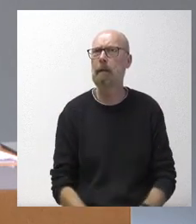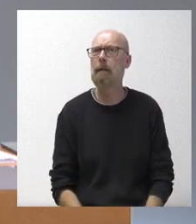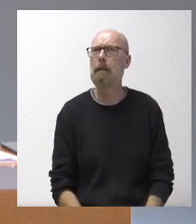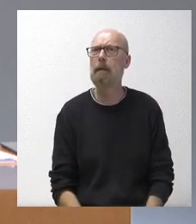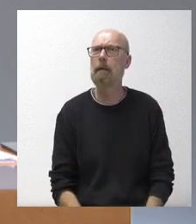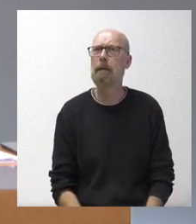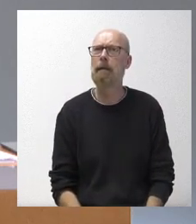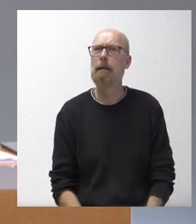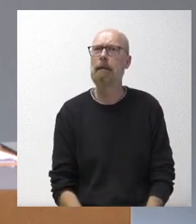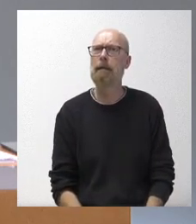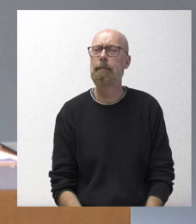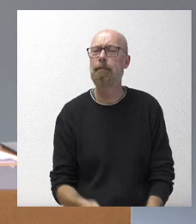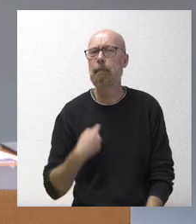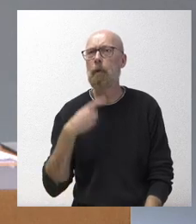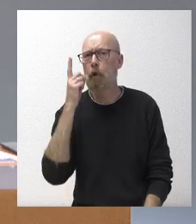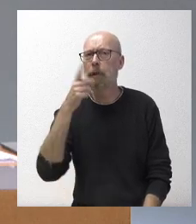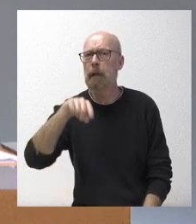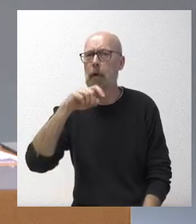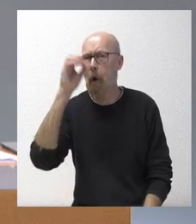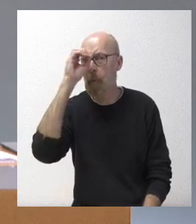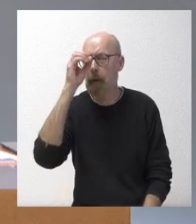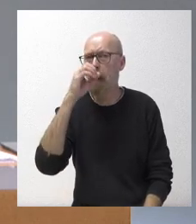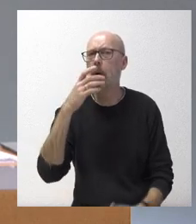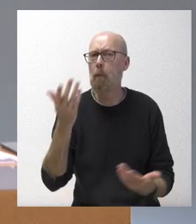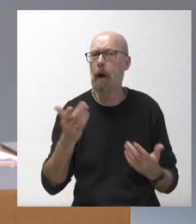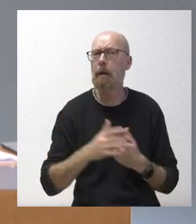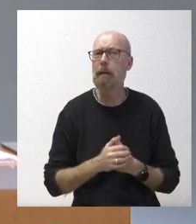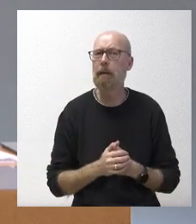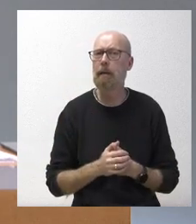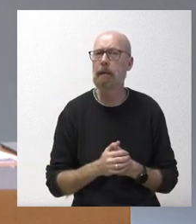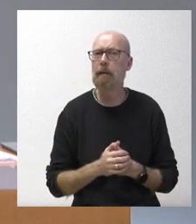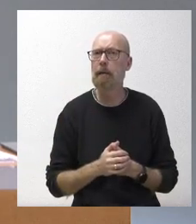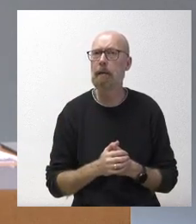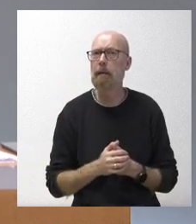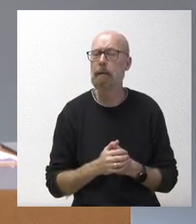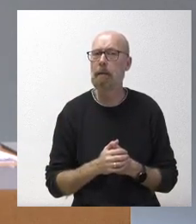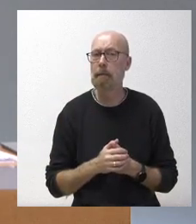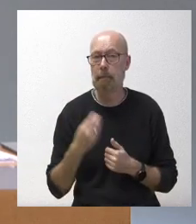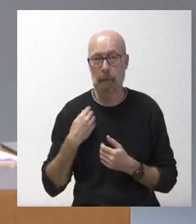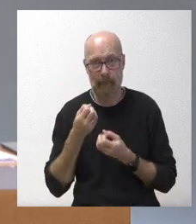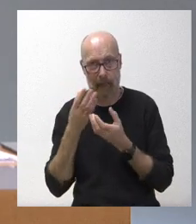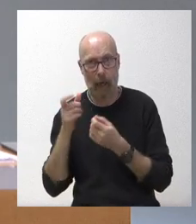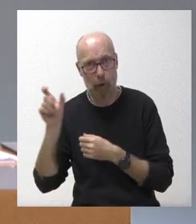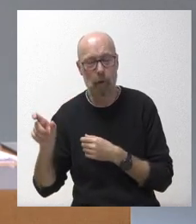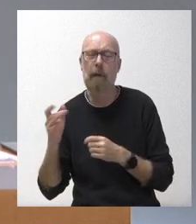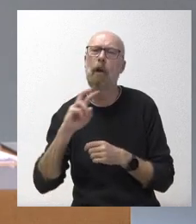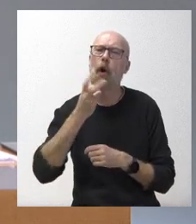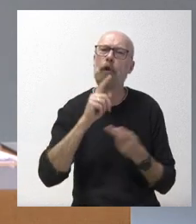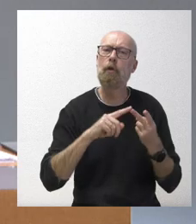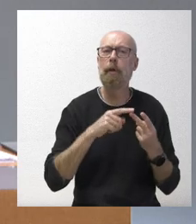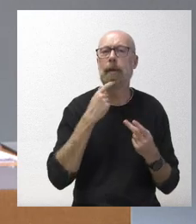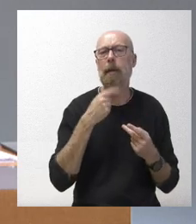actual, no sé cómo ve estas declaraciones. Y luego, con ese optimismo que tiene